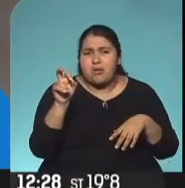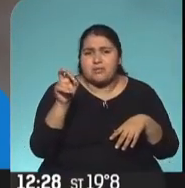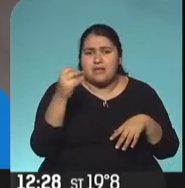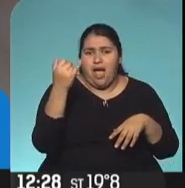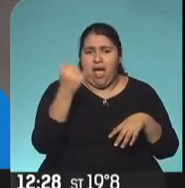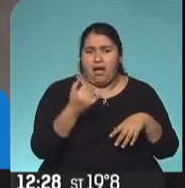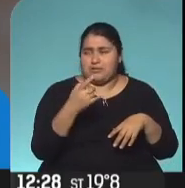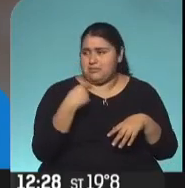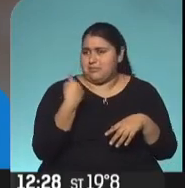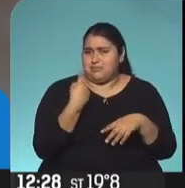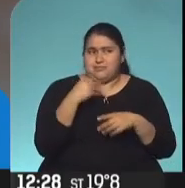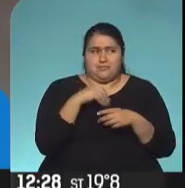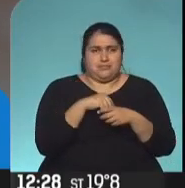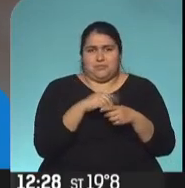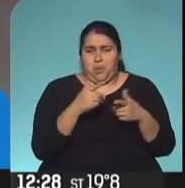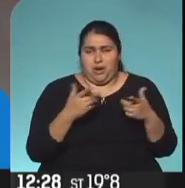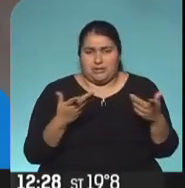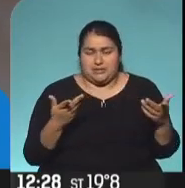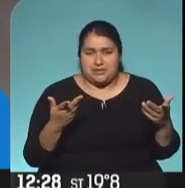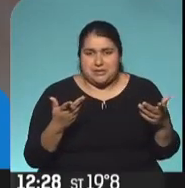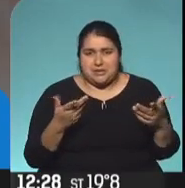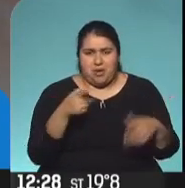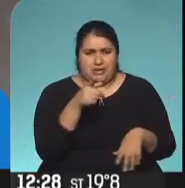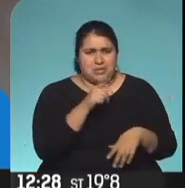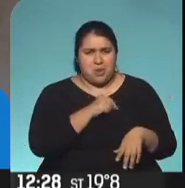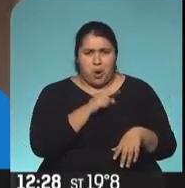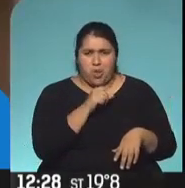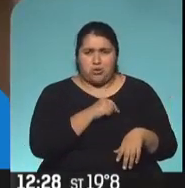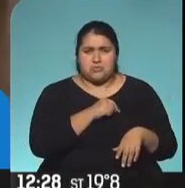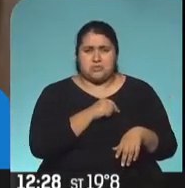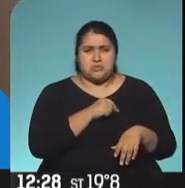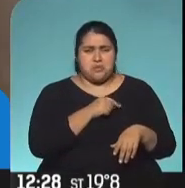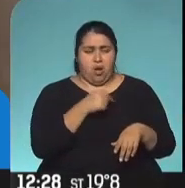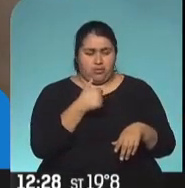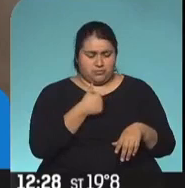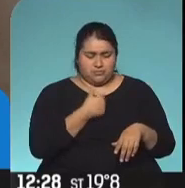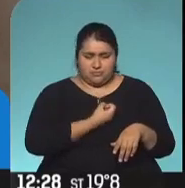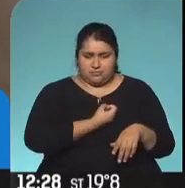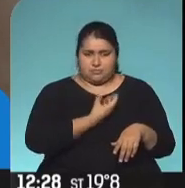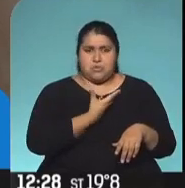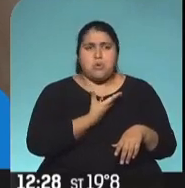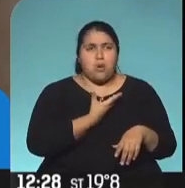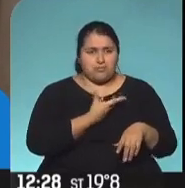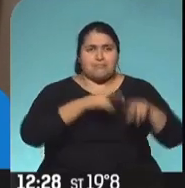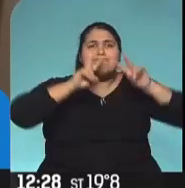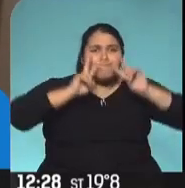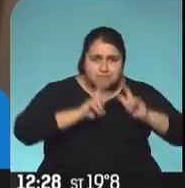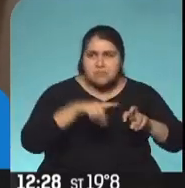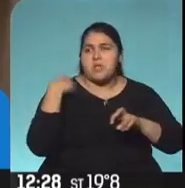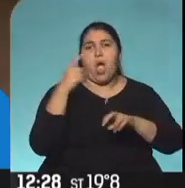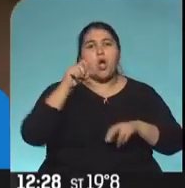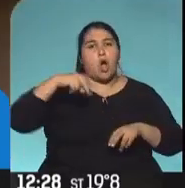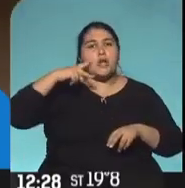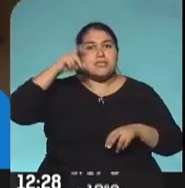mi hija, no estaríamos acá. Entonces, de ese dolor y de esa motivación, hacemos ciencia, investigadores del CONICET, le